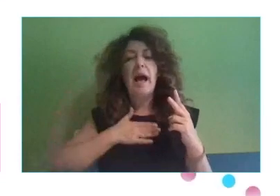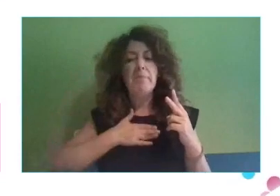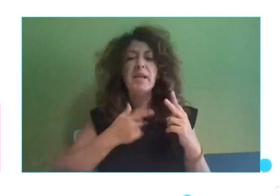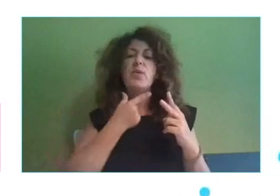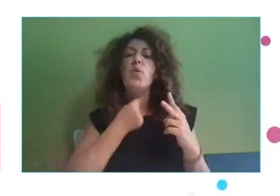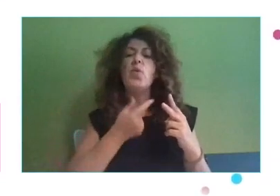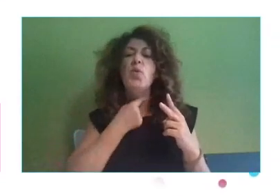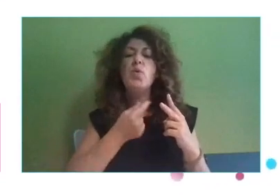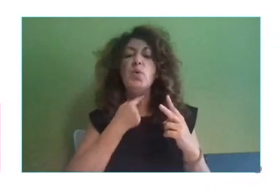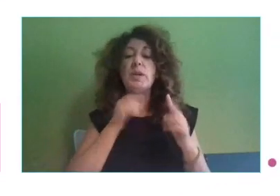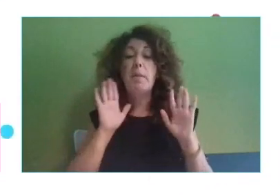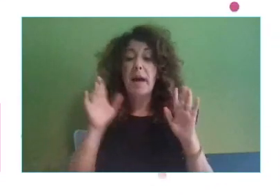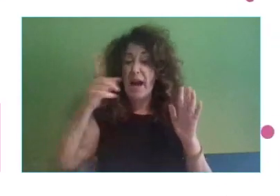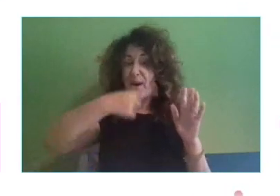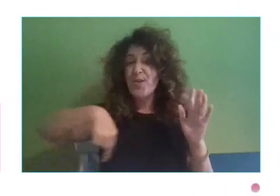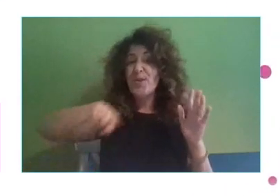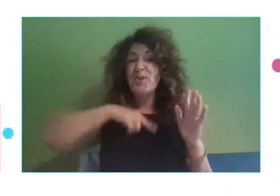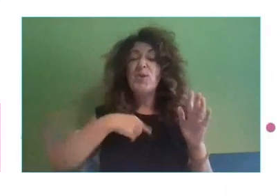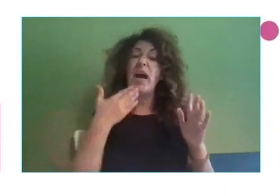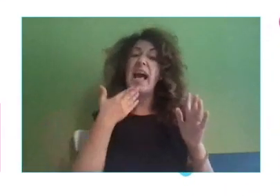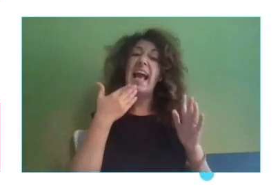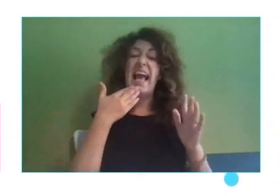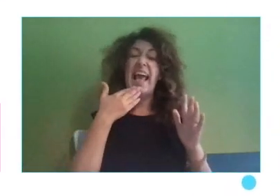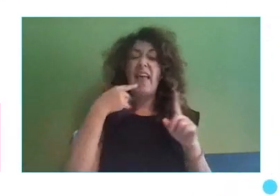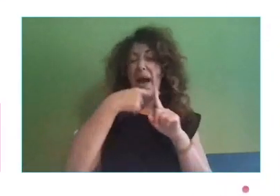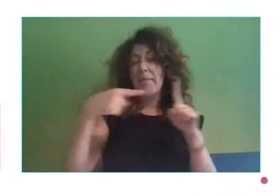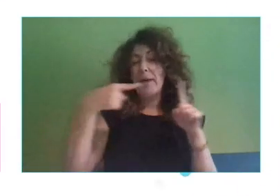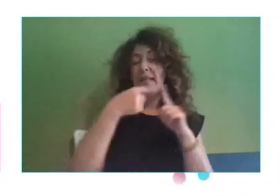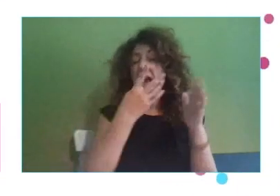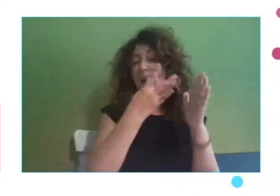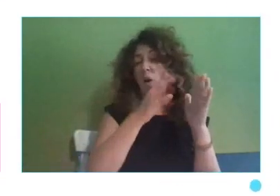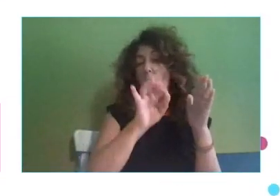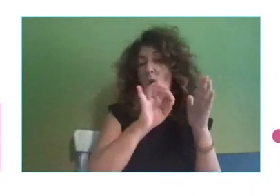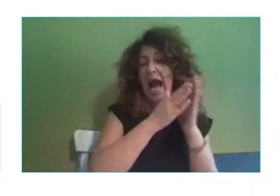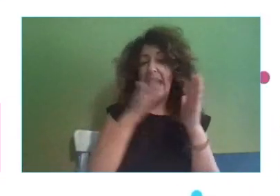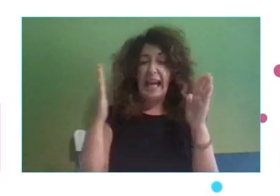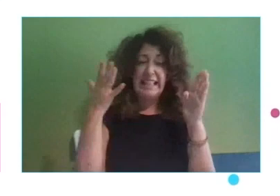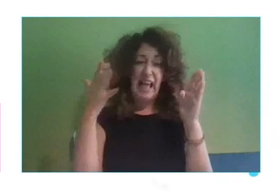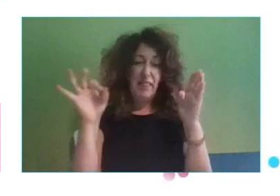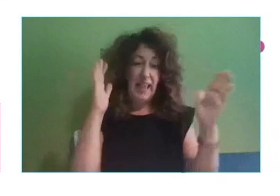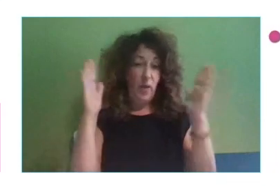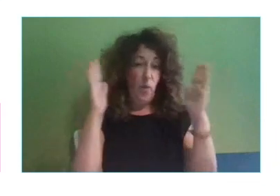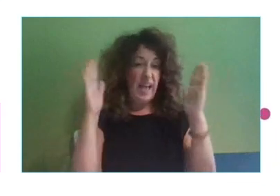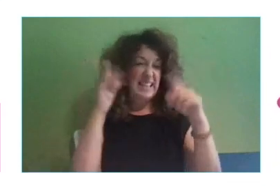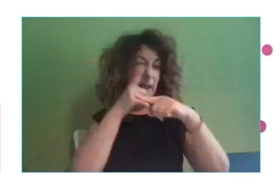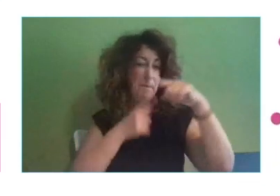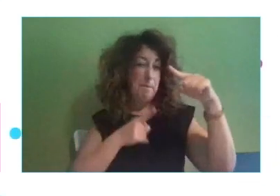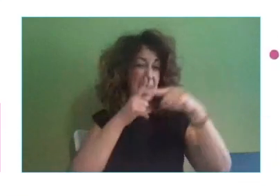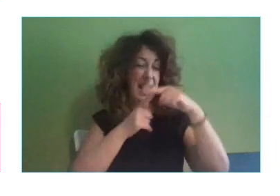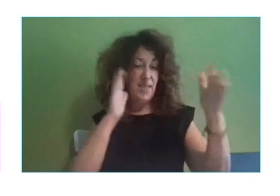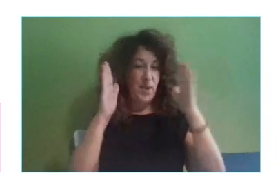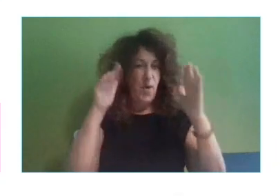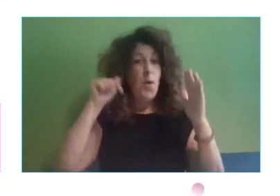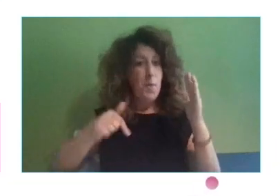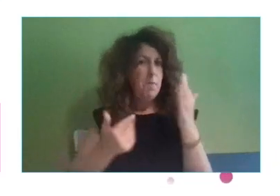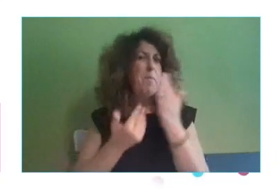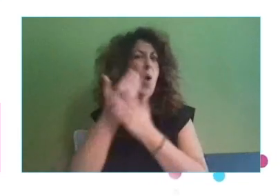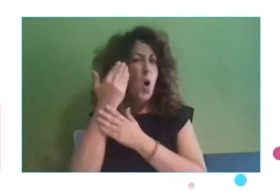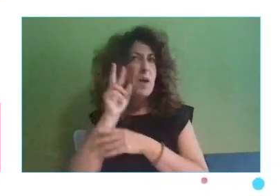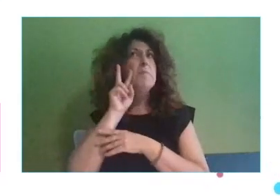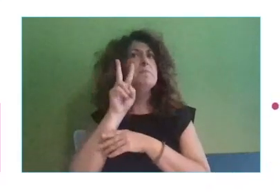para los que tenemos una maravillosa edad promedio entre los 40 y los 50 años. Podemos estar pensando, creo que esta mañana igual, con alguno de los